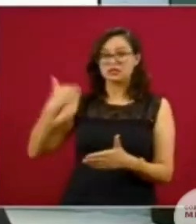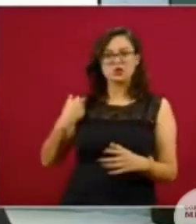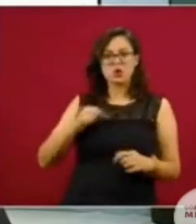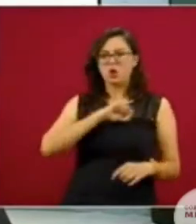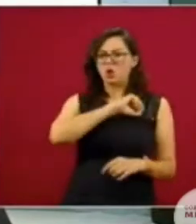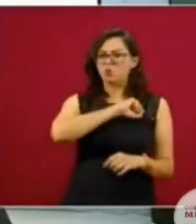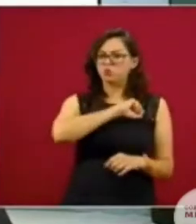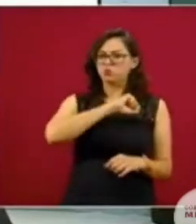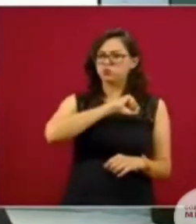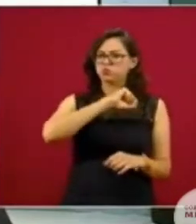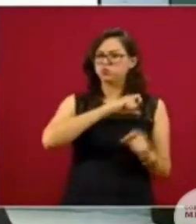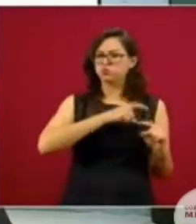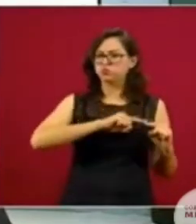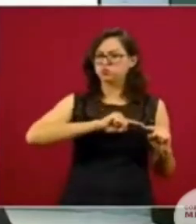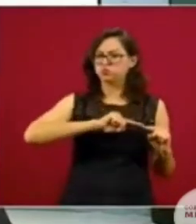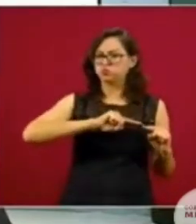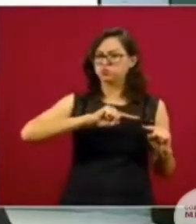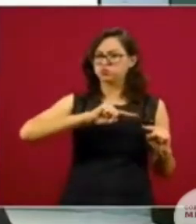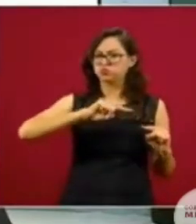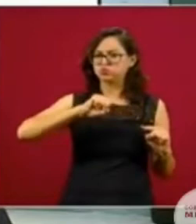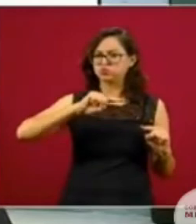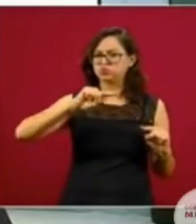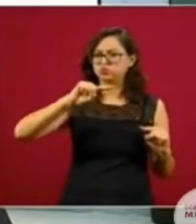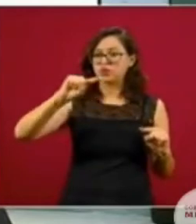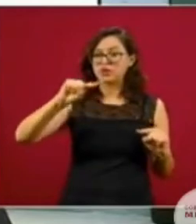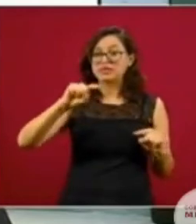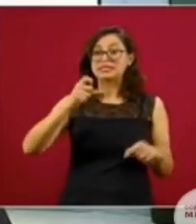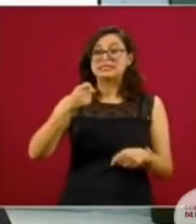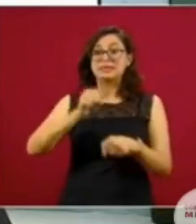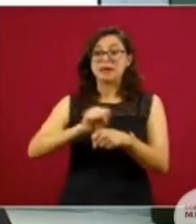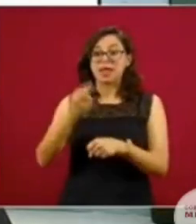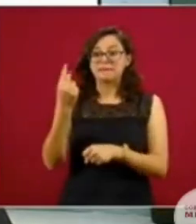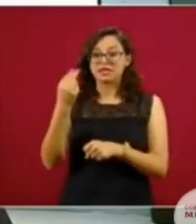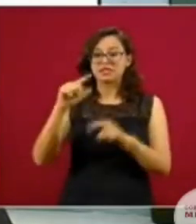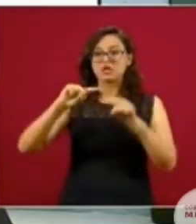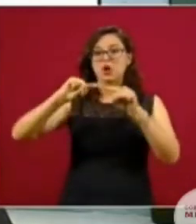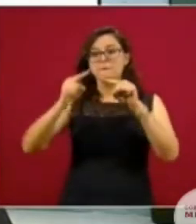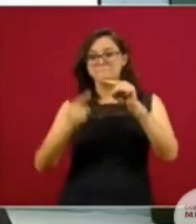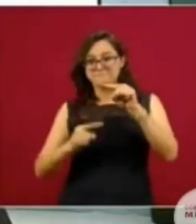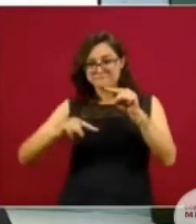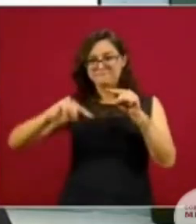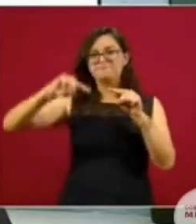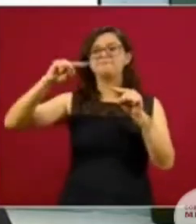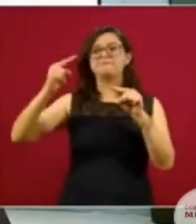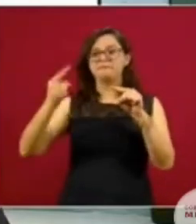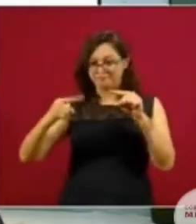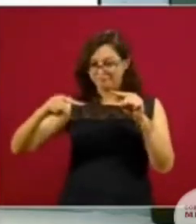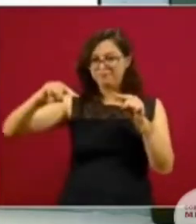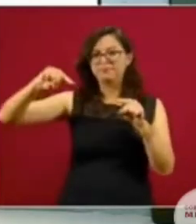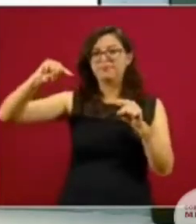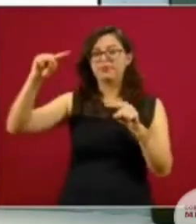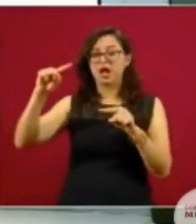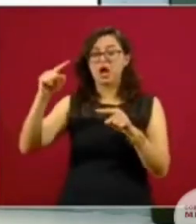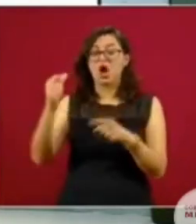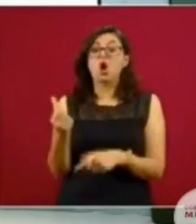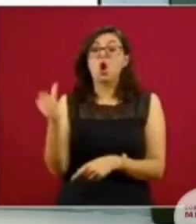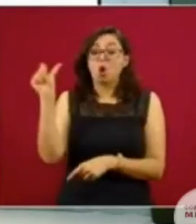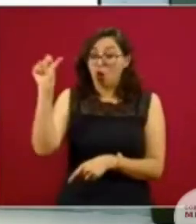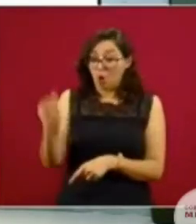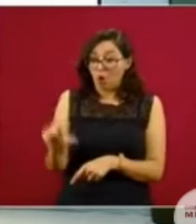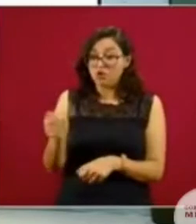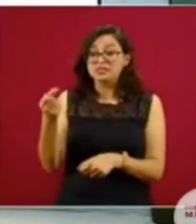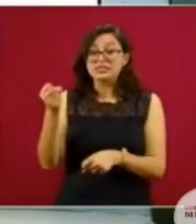presentado en todo el curso de la epidemia y que empezaron a presentarse en la semana 25. La segunda fluctuación precisamente ocurrió